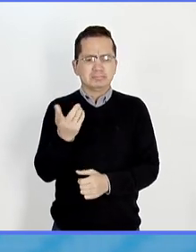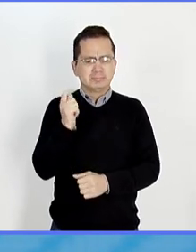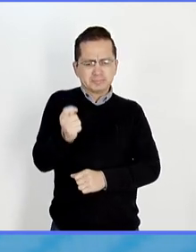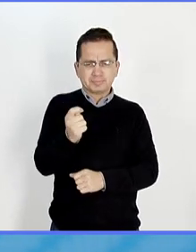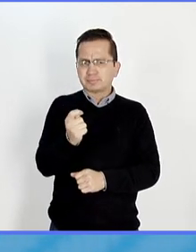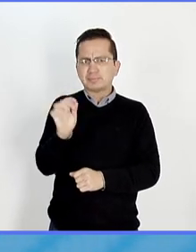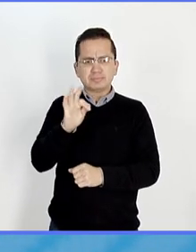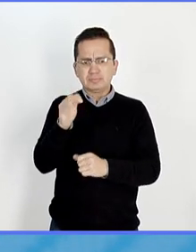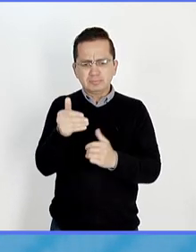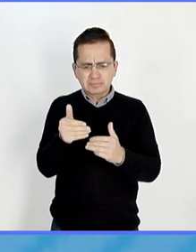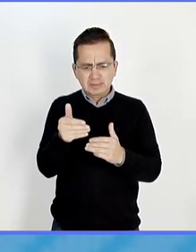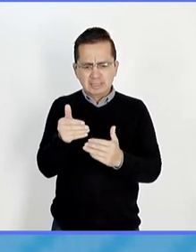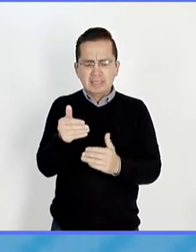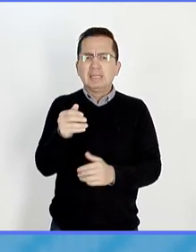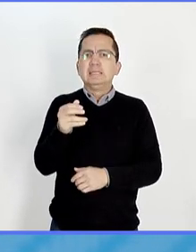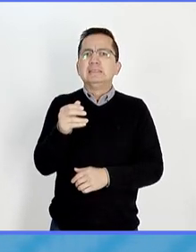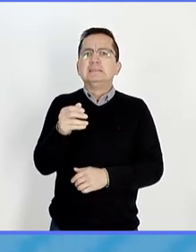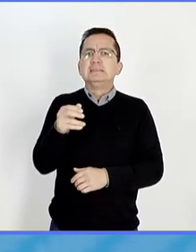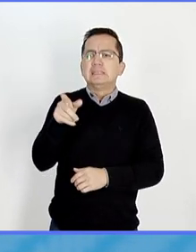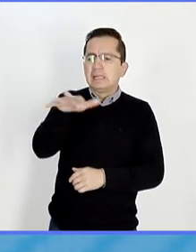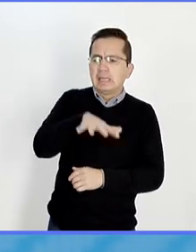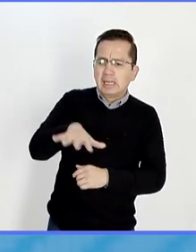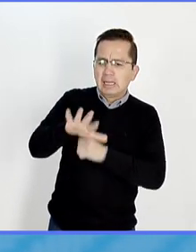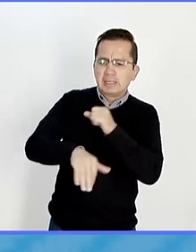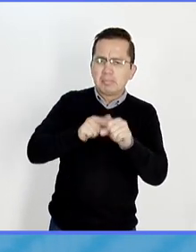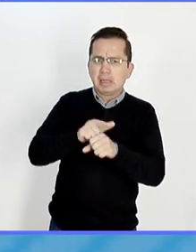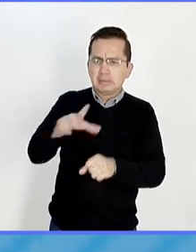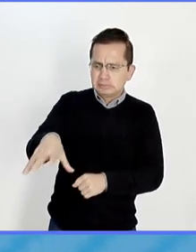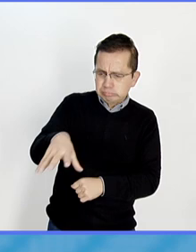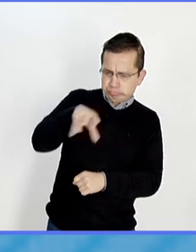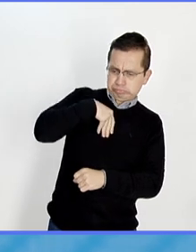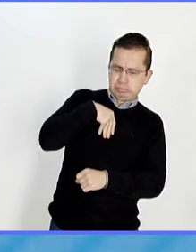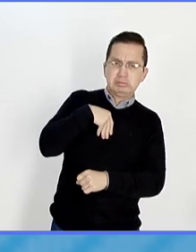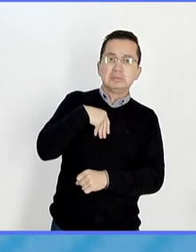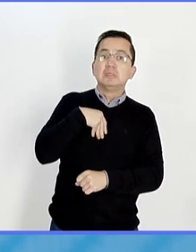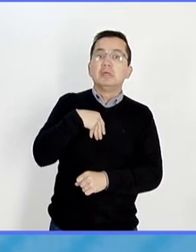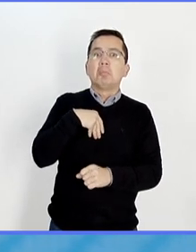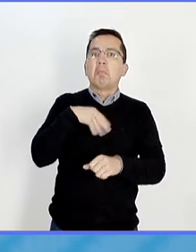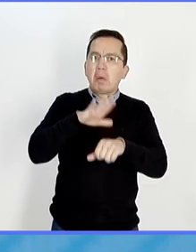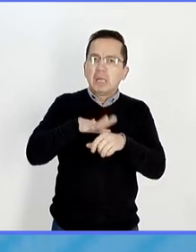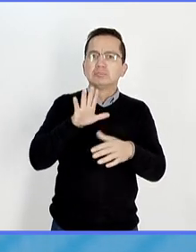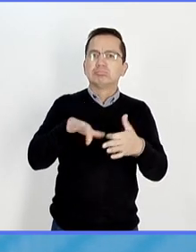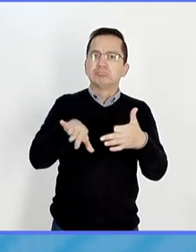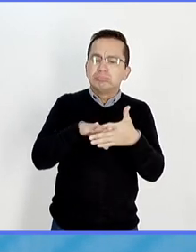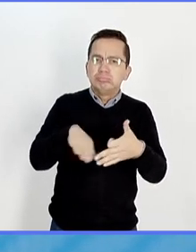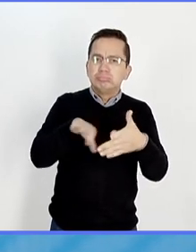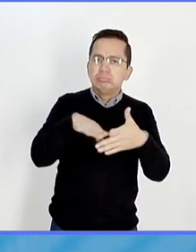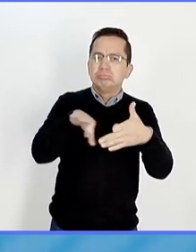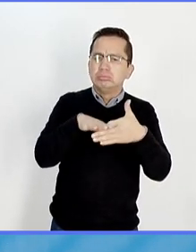ocasiona que estos saltos se lleven a cabo con mayor frecuencia o con un mayor alcance?